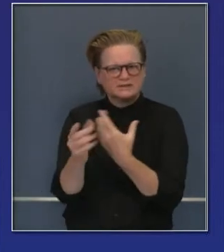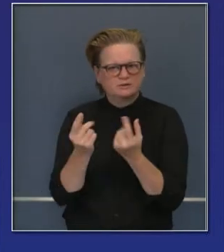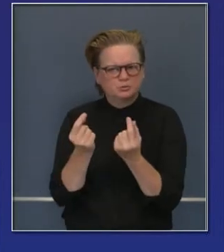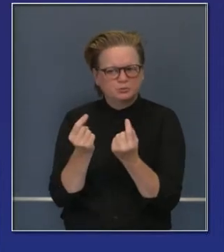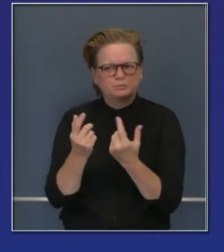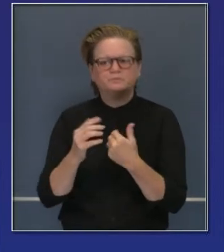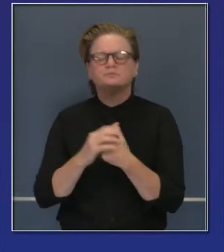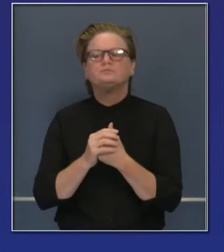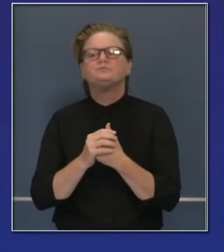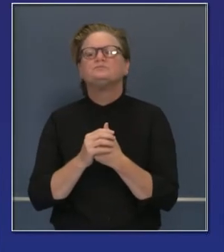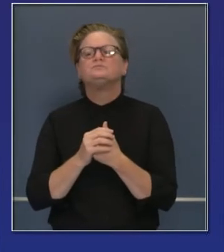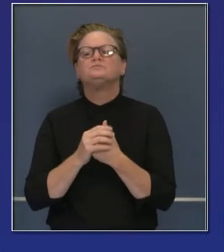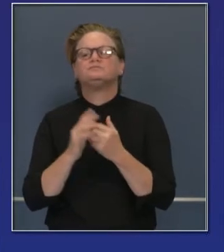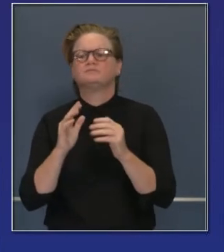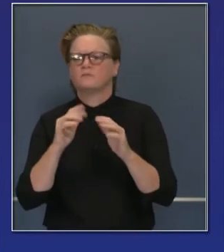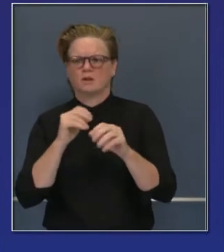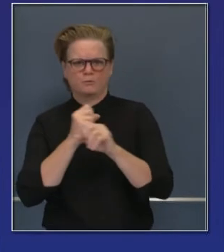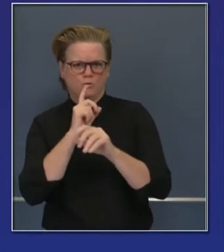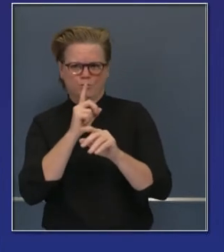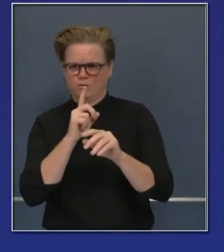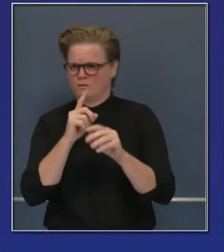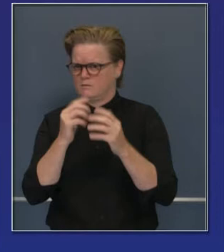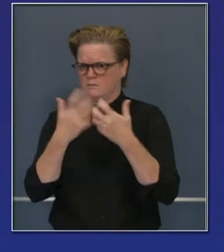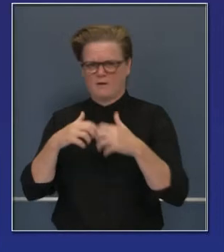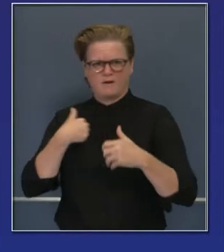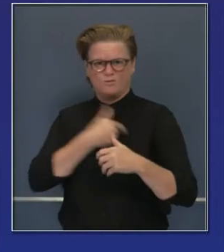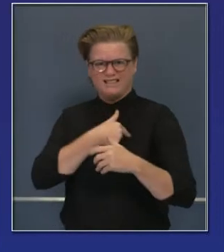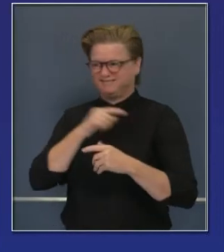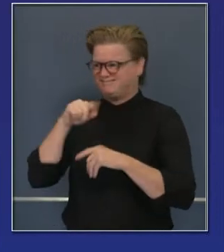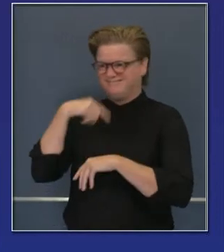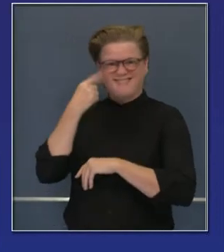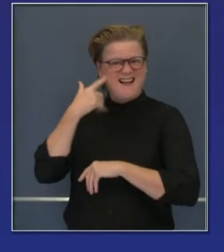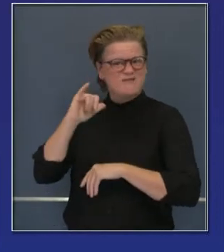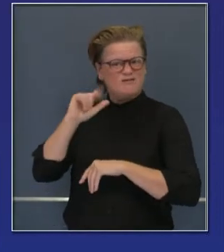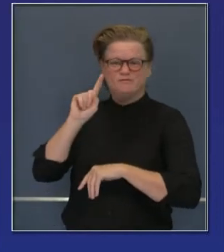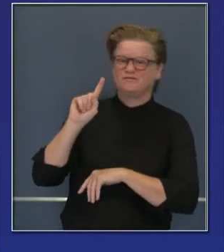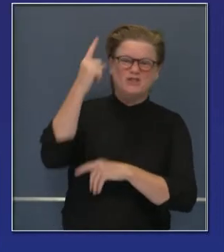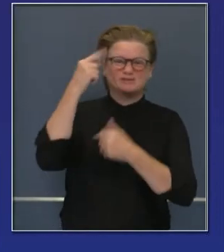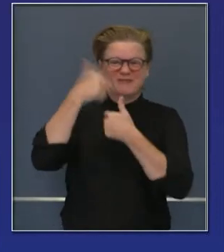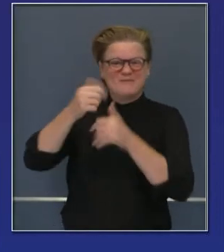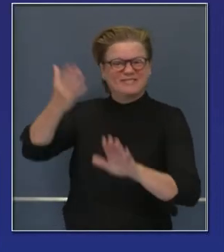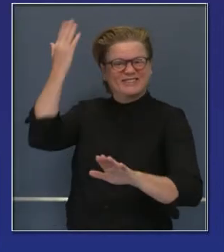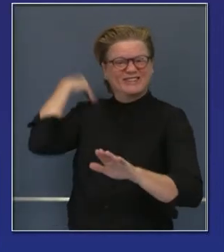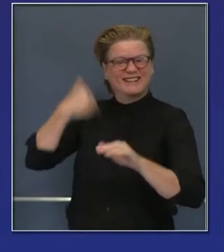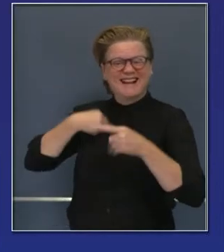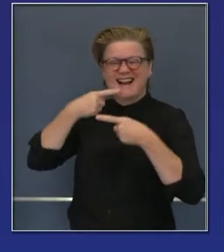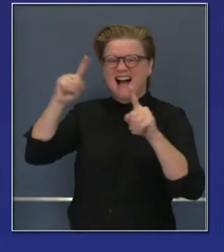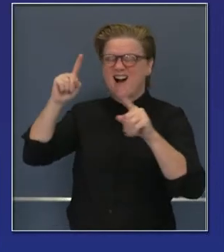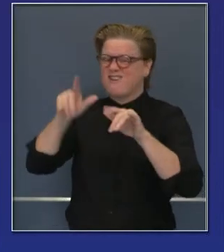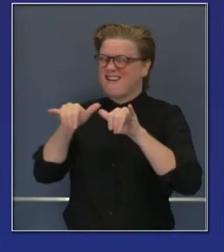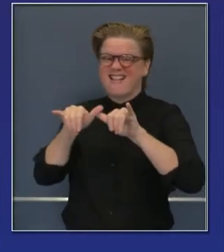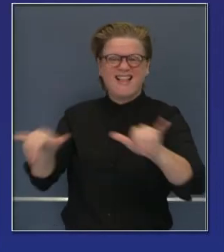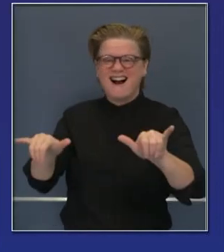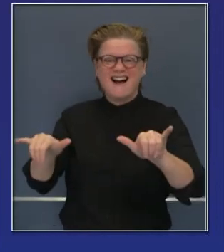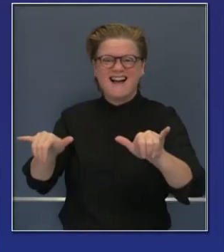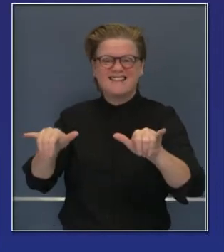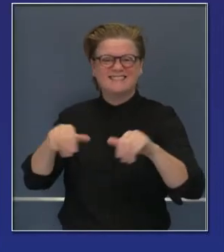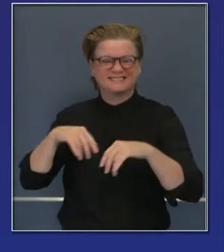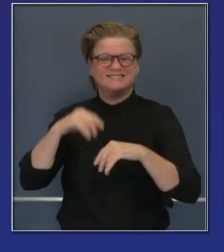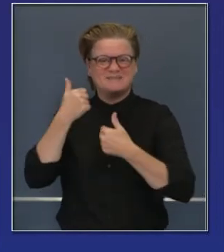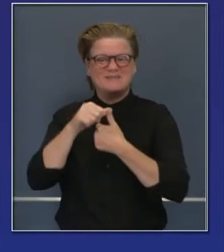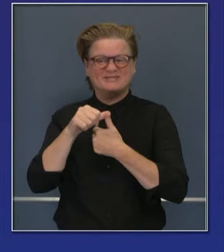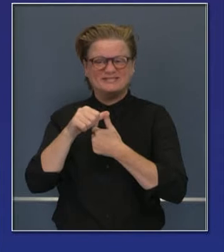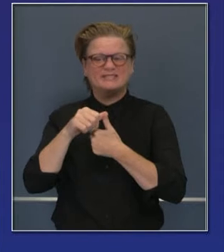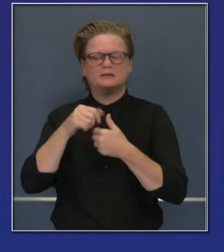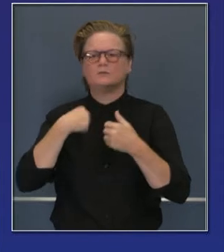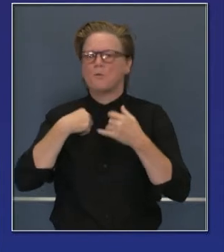Pero en California, incluso fuimos el primer estado que impuso la orden de quedarse en casa a lo ancho del estado. Unos meses después, el mandato de